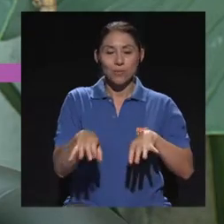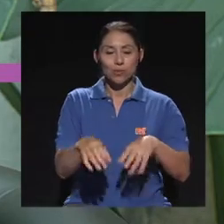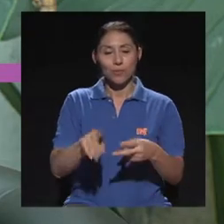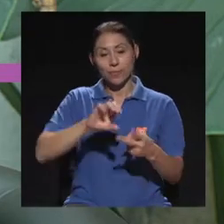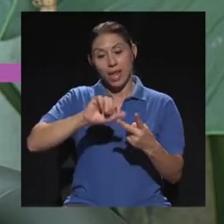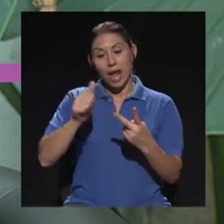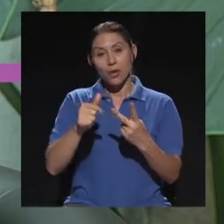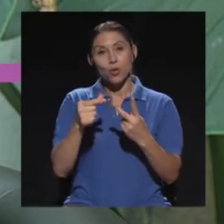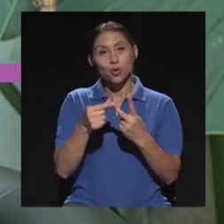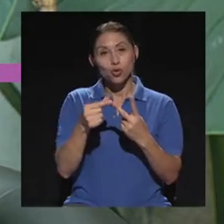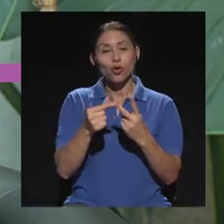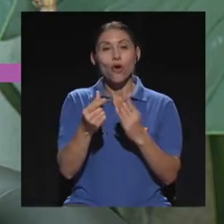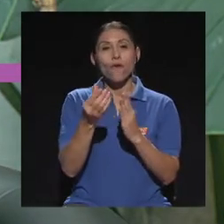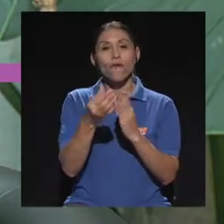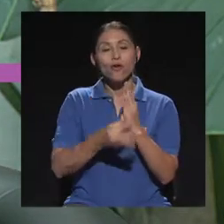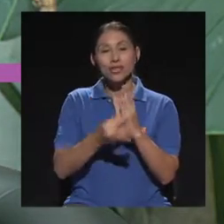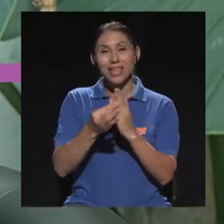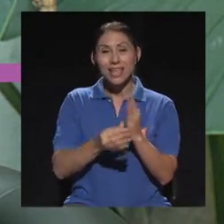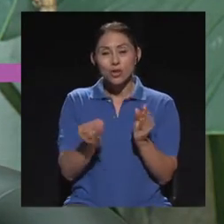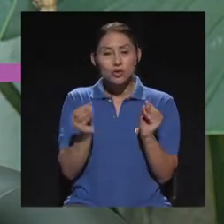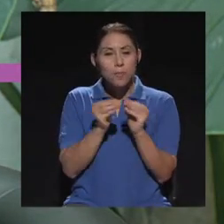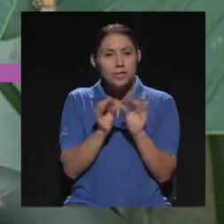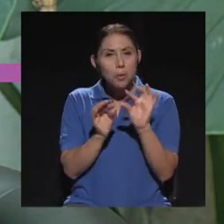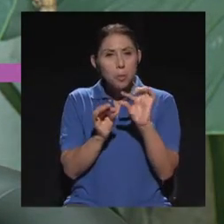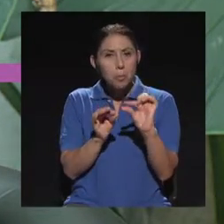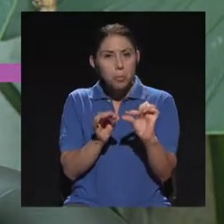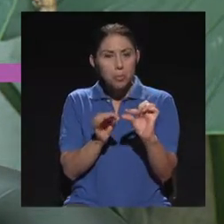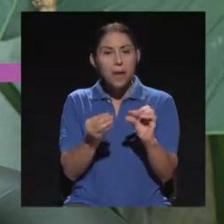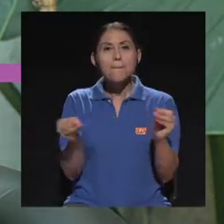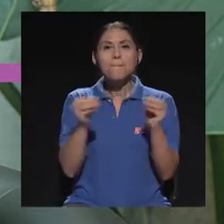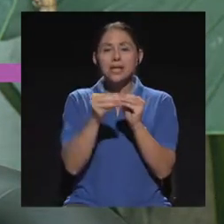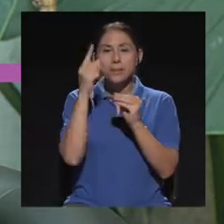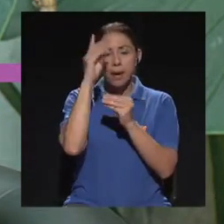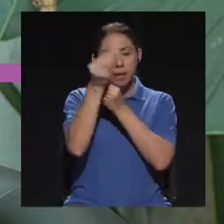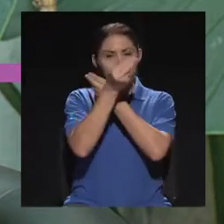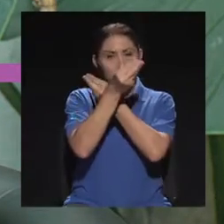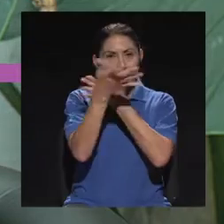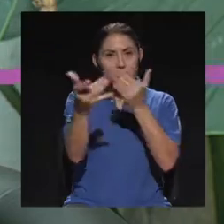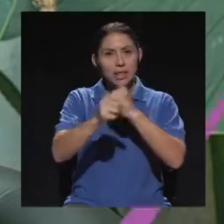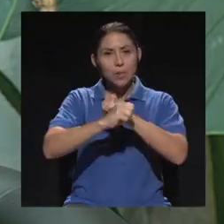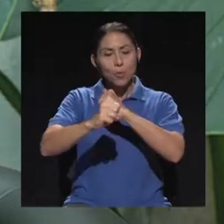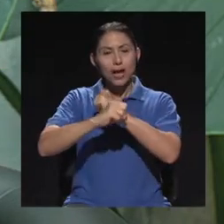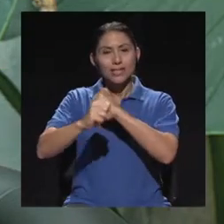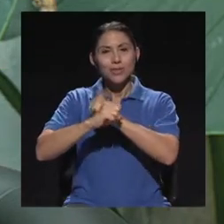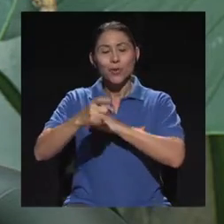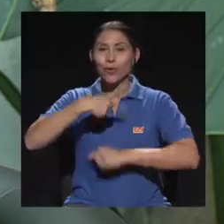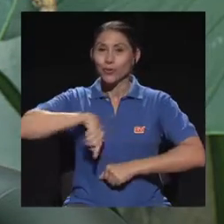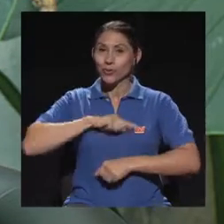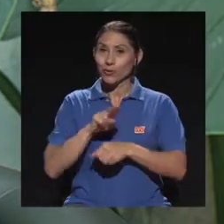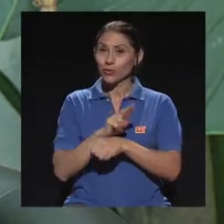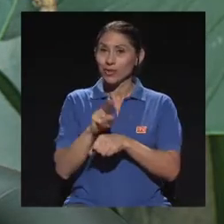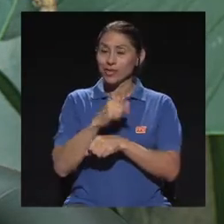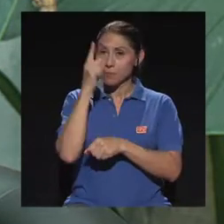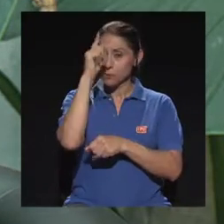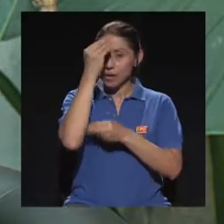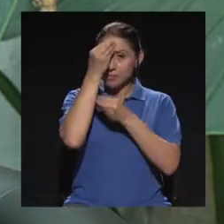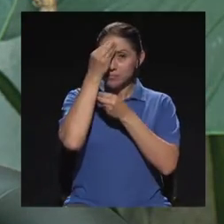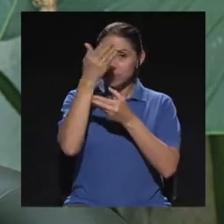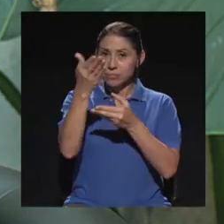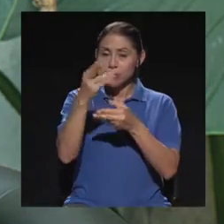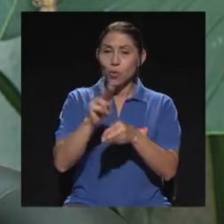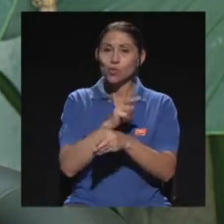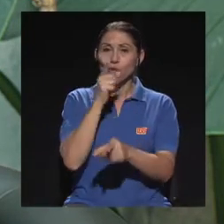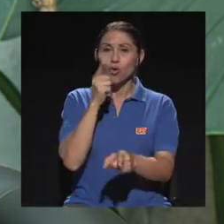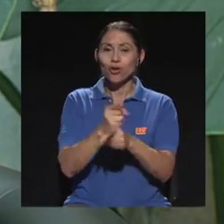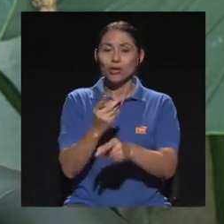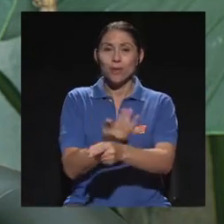Y hay unos folletitos más pequeños, que son más de divulgación, que los utilizamos, de hecho, para hacer divulgación del uso correcto